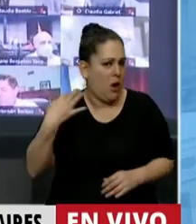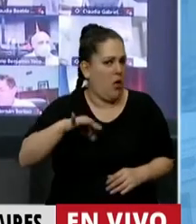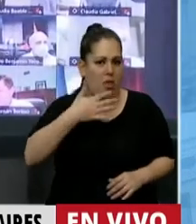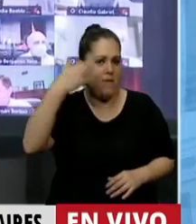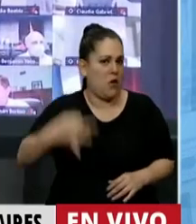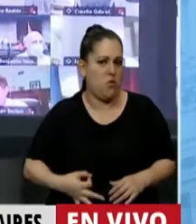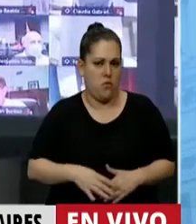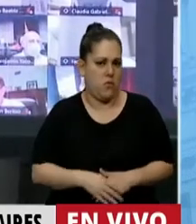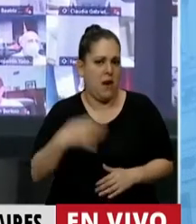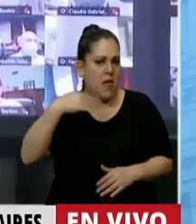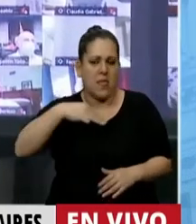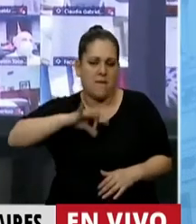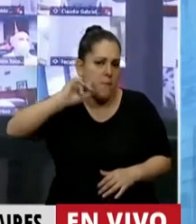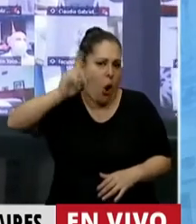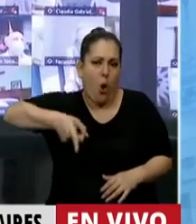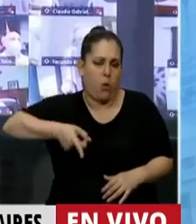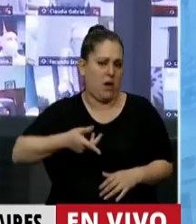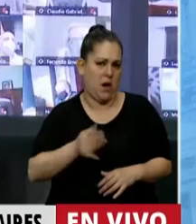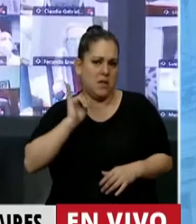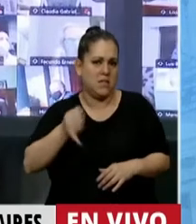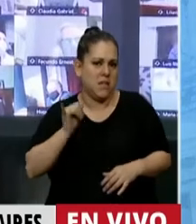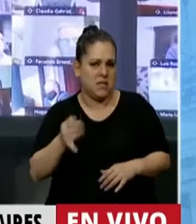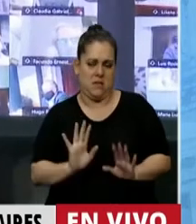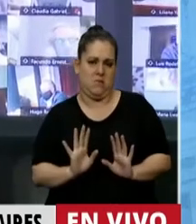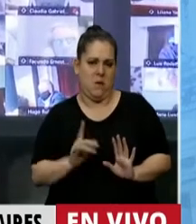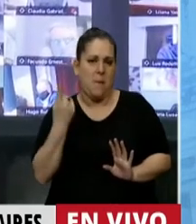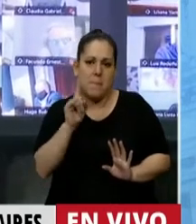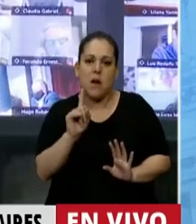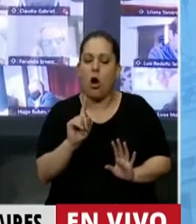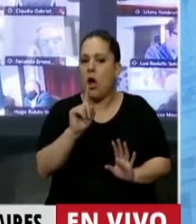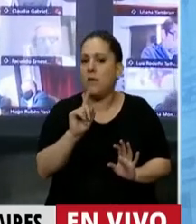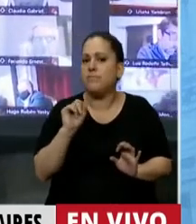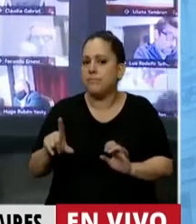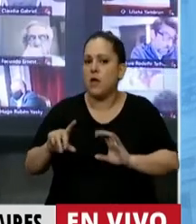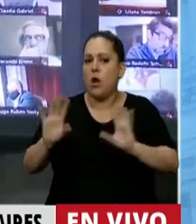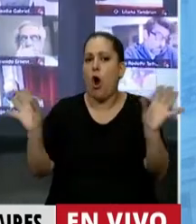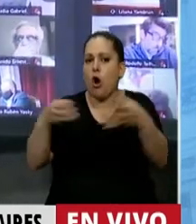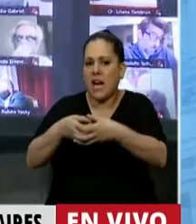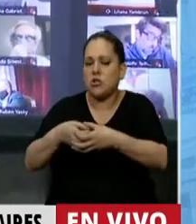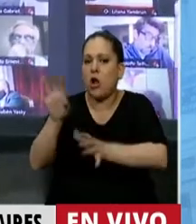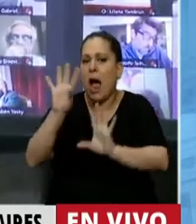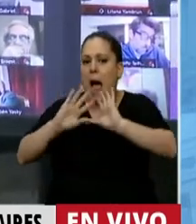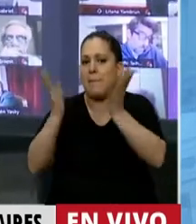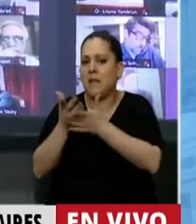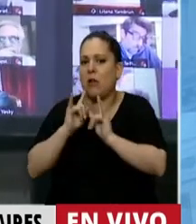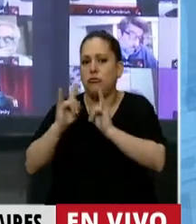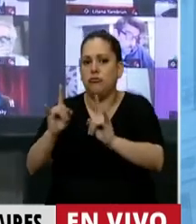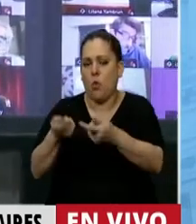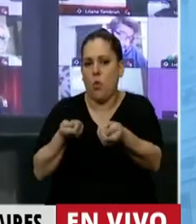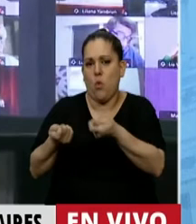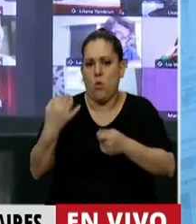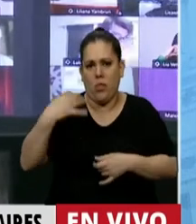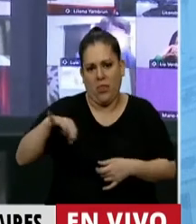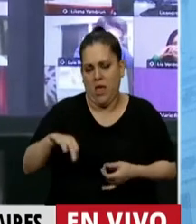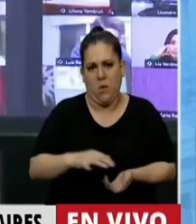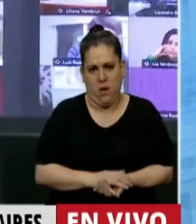obligar a hacerlo con la movilización independiente de las organizaciones ambientales. Porque la cooptación al gobierno de las